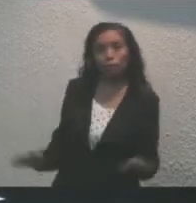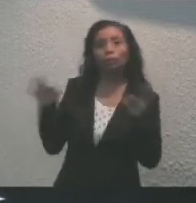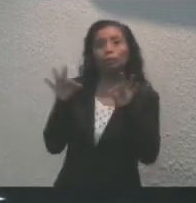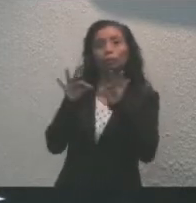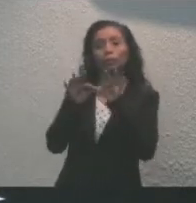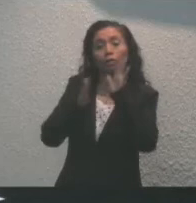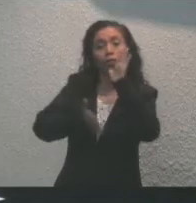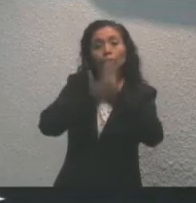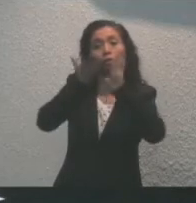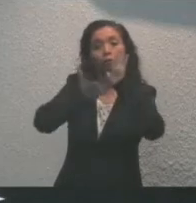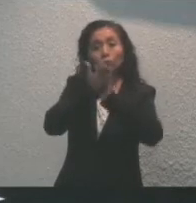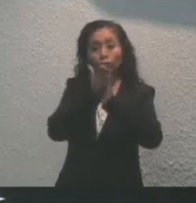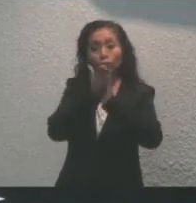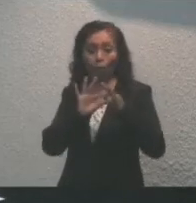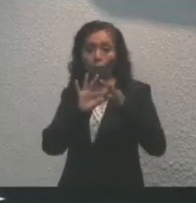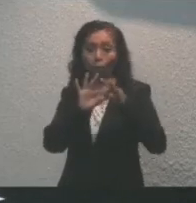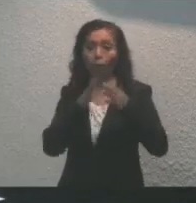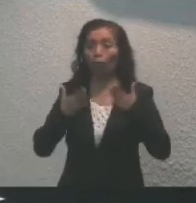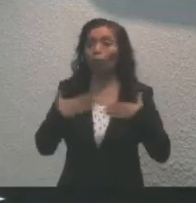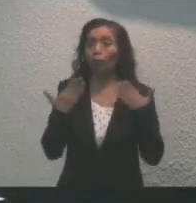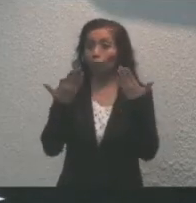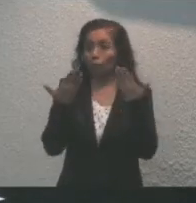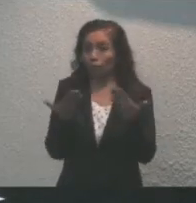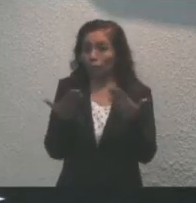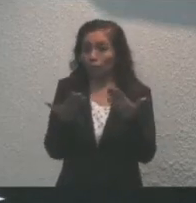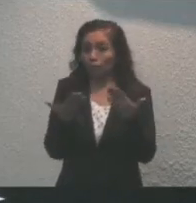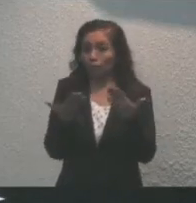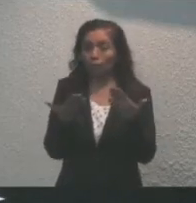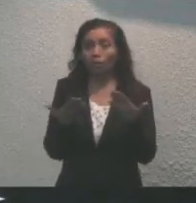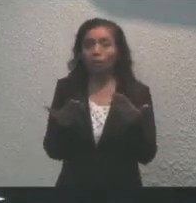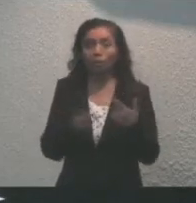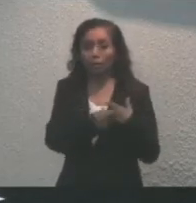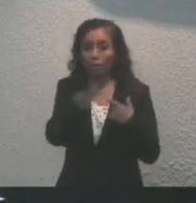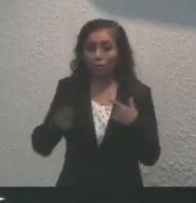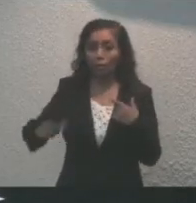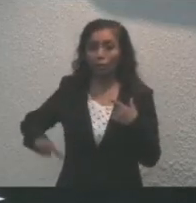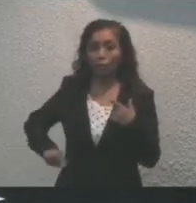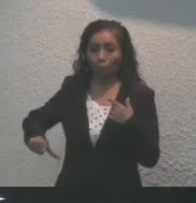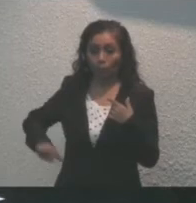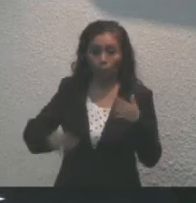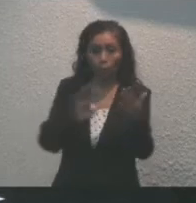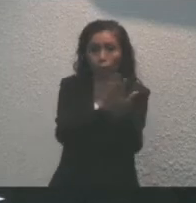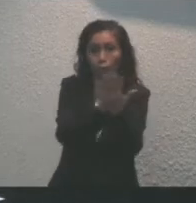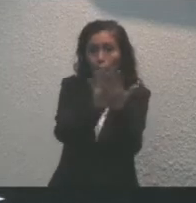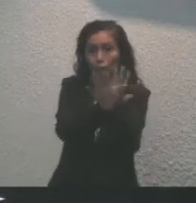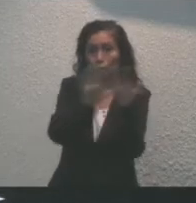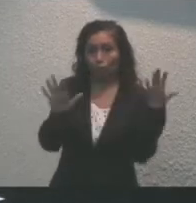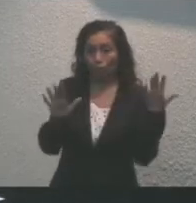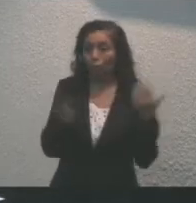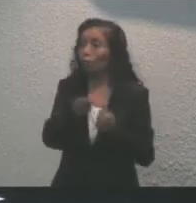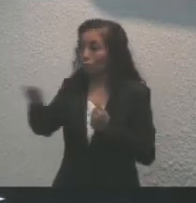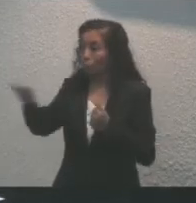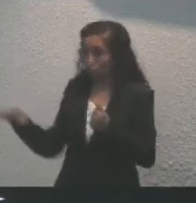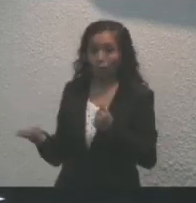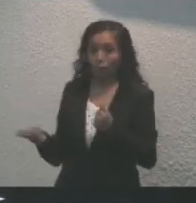construya una nueva relación de confianza y solidez entre gobierno y sociedad. De ustedes